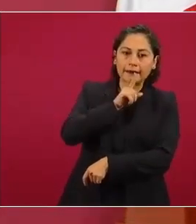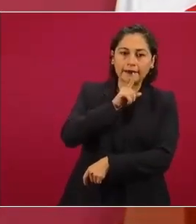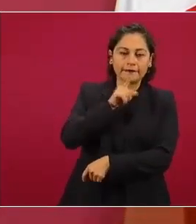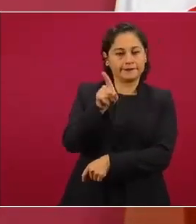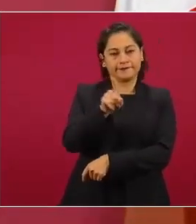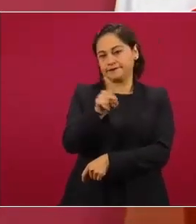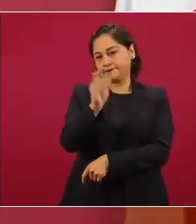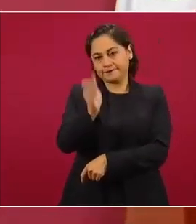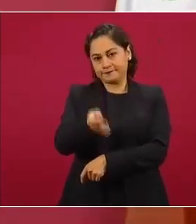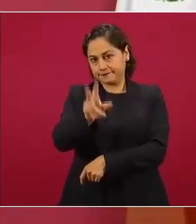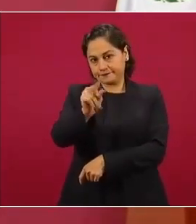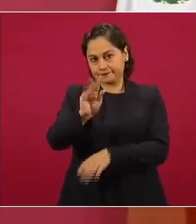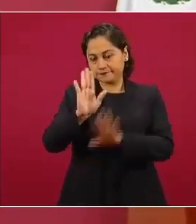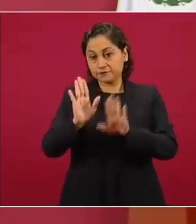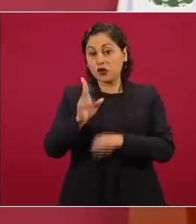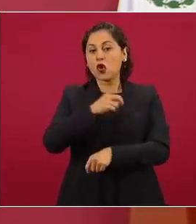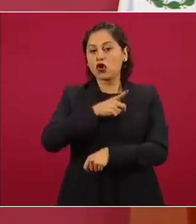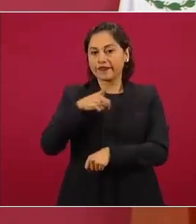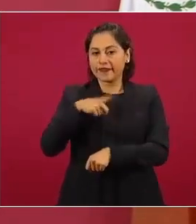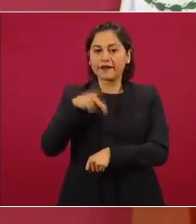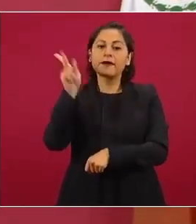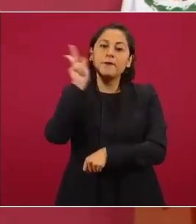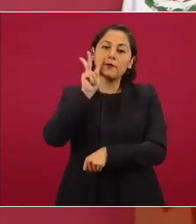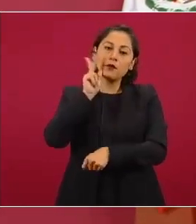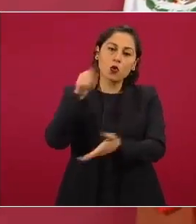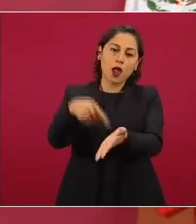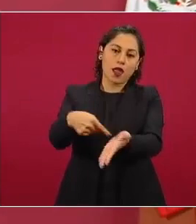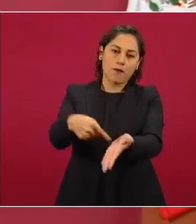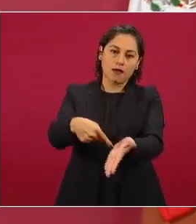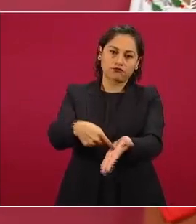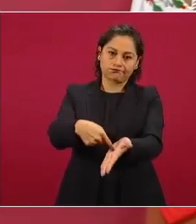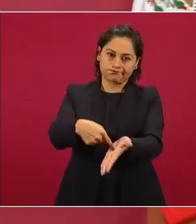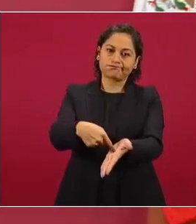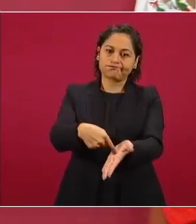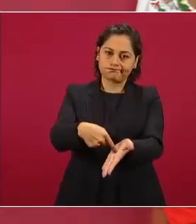y tiene que haber pruebas